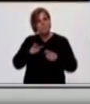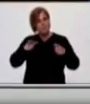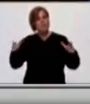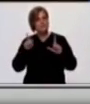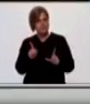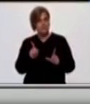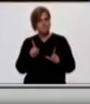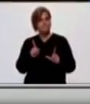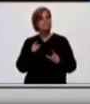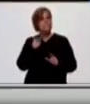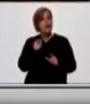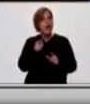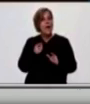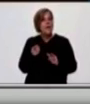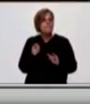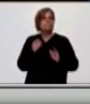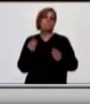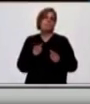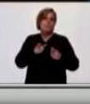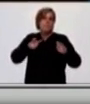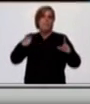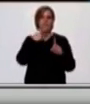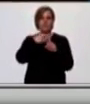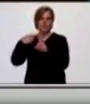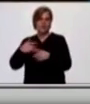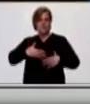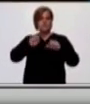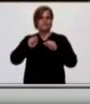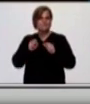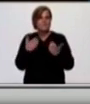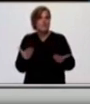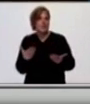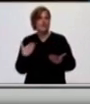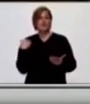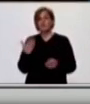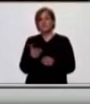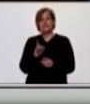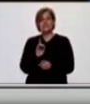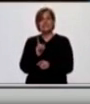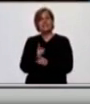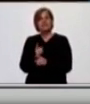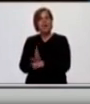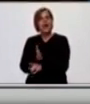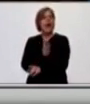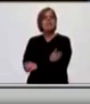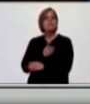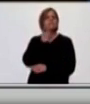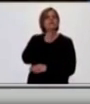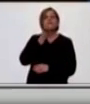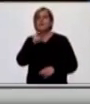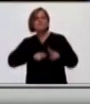y de este modo también a tener mayor cantidad de positivos. ¿Por qué? Porque estamos diciendo siempre que estamos en una búsqueda